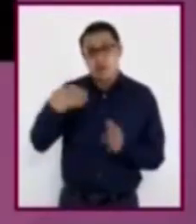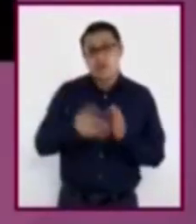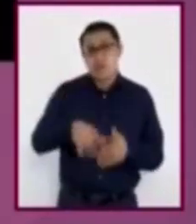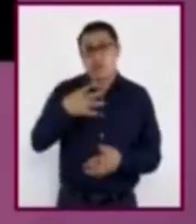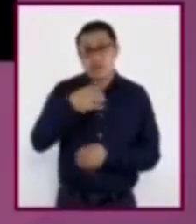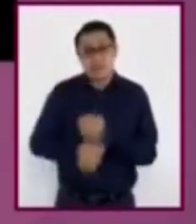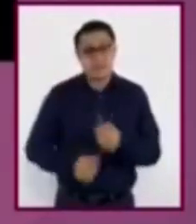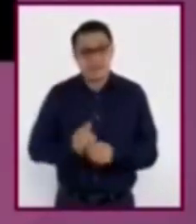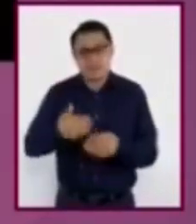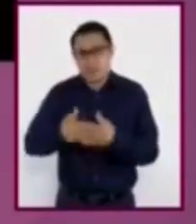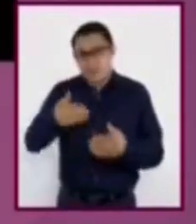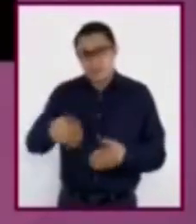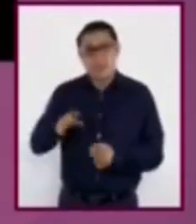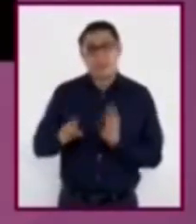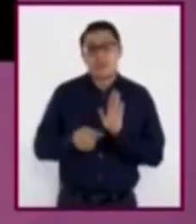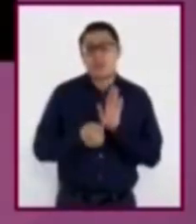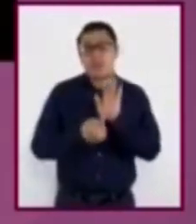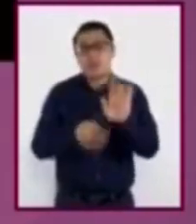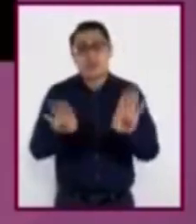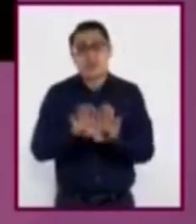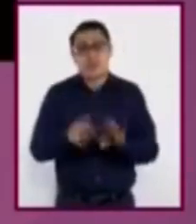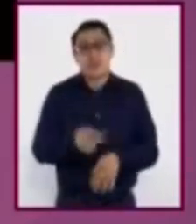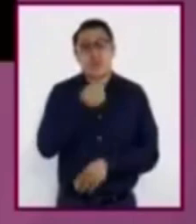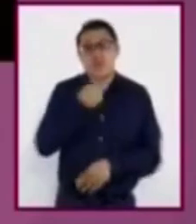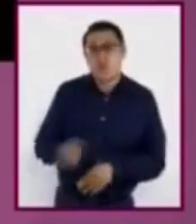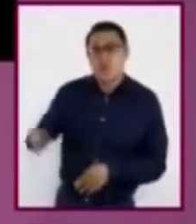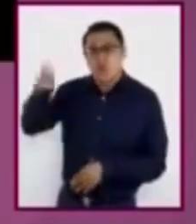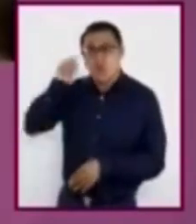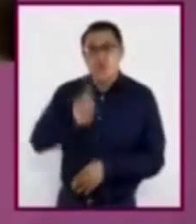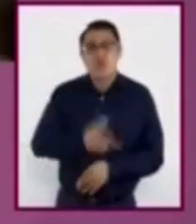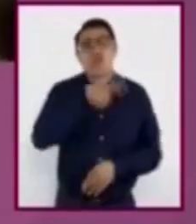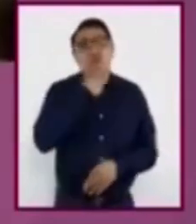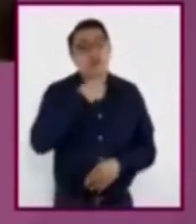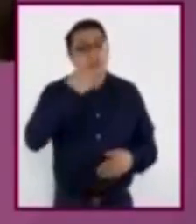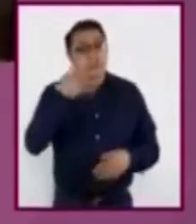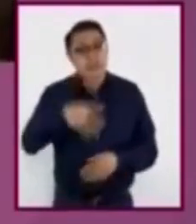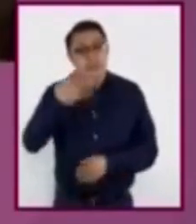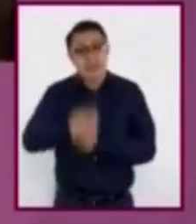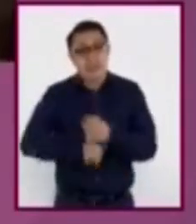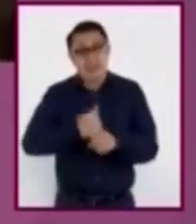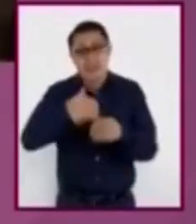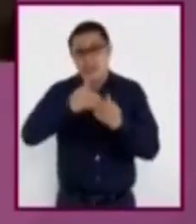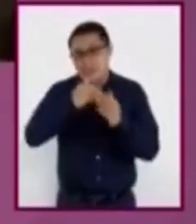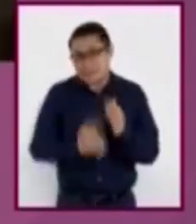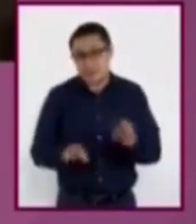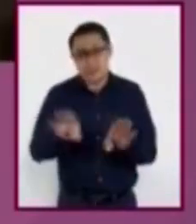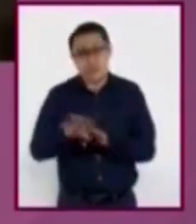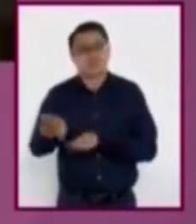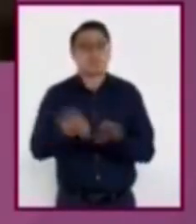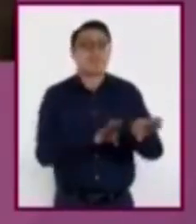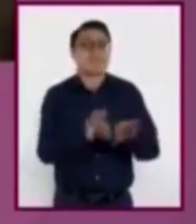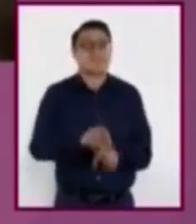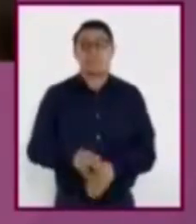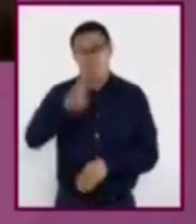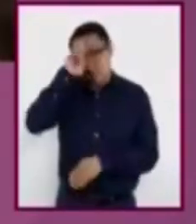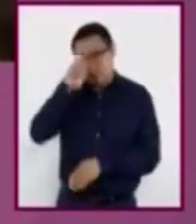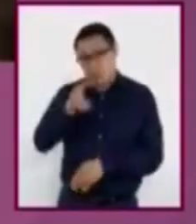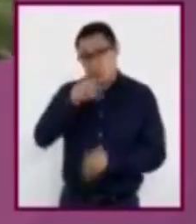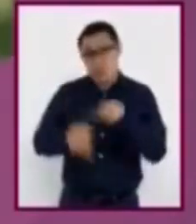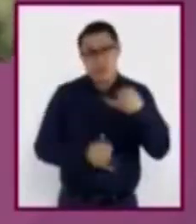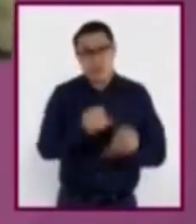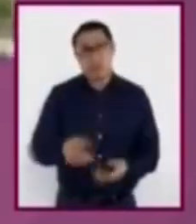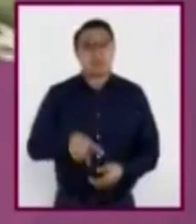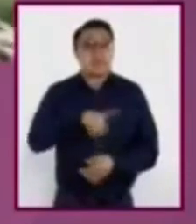15% de menores realiza trabajos que no solo afectan su derecho a la educación y al juego, sino que los someten a explotación